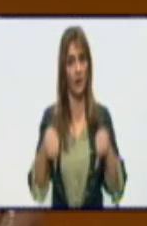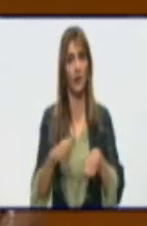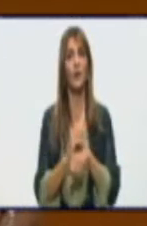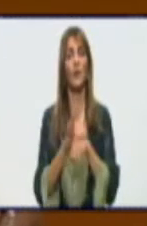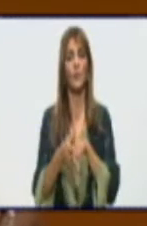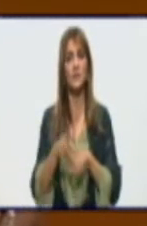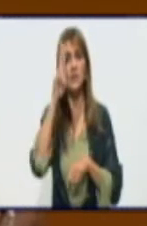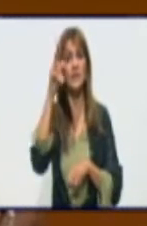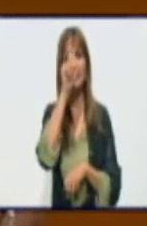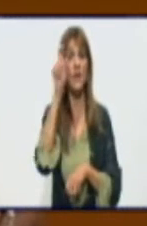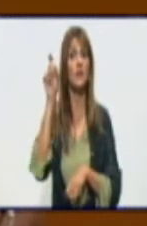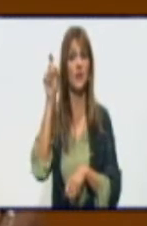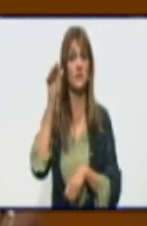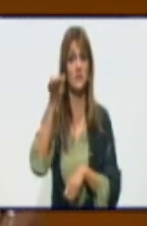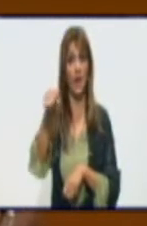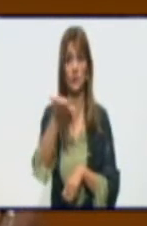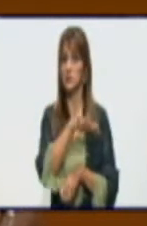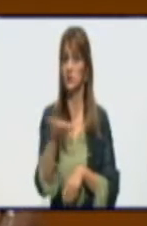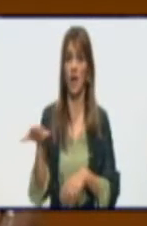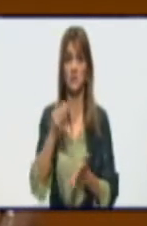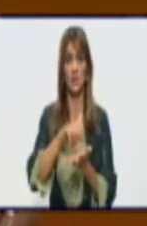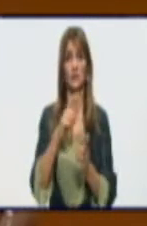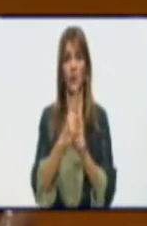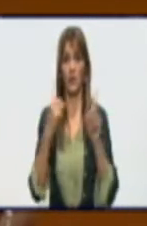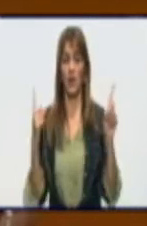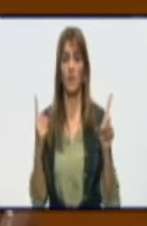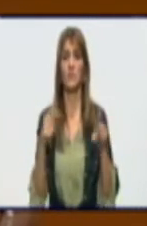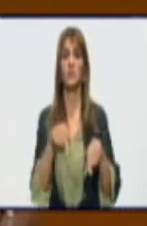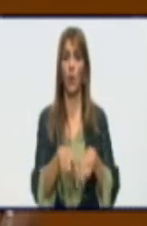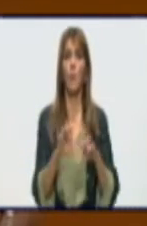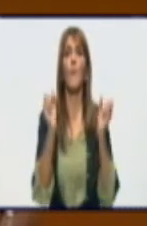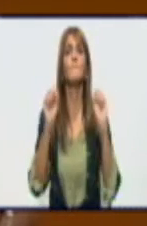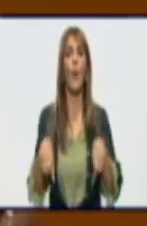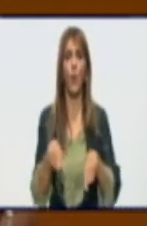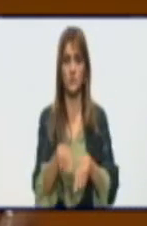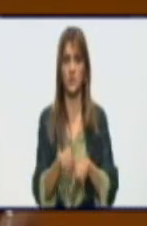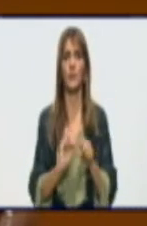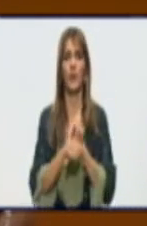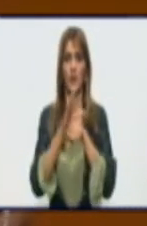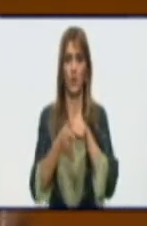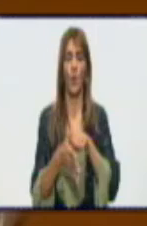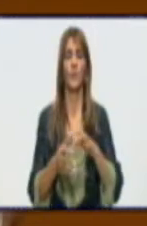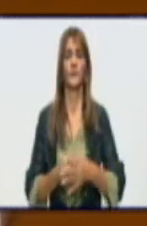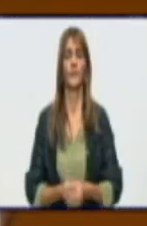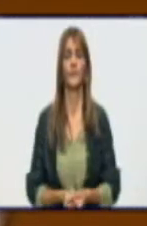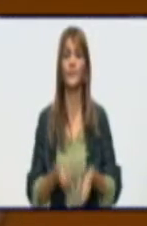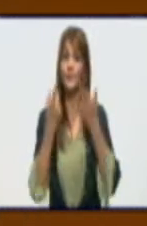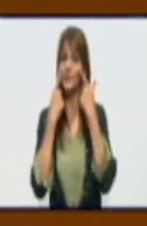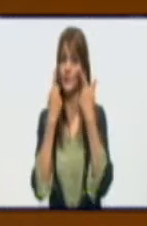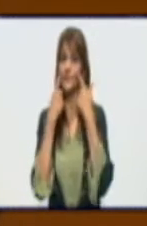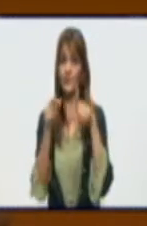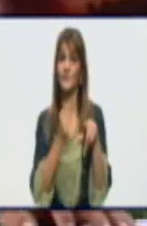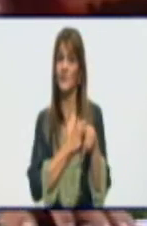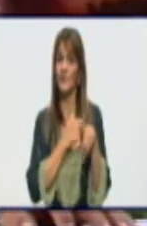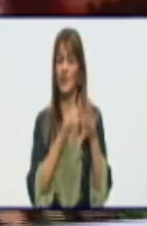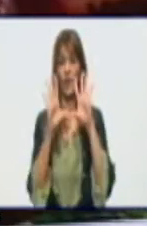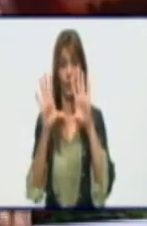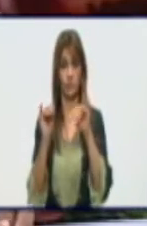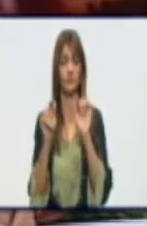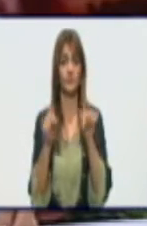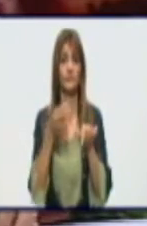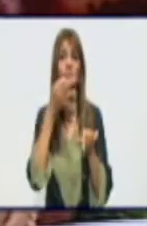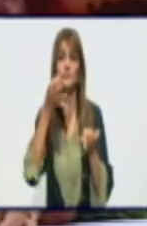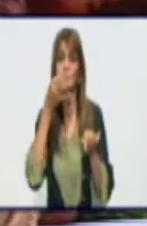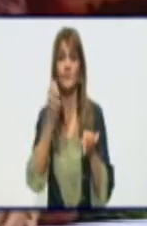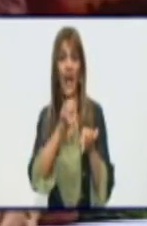se ingresaron efectivamente como sospechosos en nuestros centros de aislamiento. Fíjate, Rosmel, aquí quiero que nos detengamos también porque